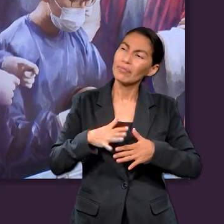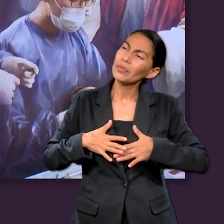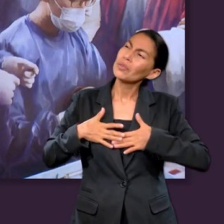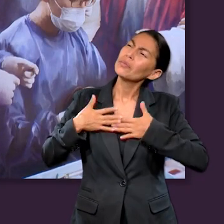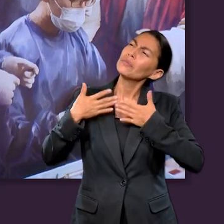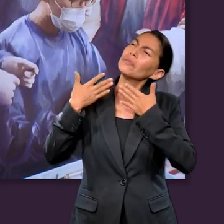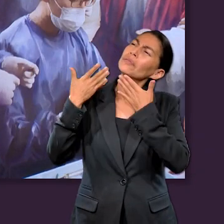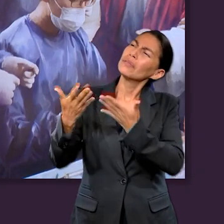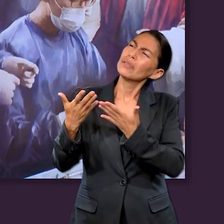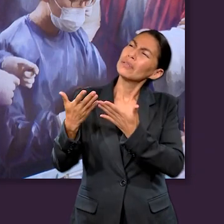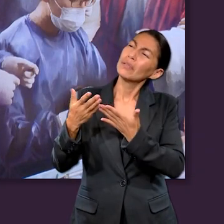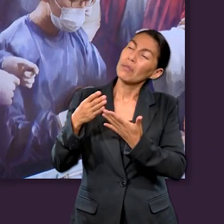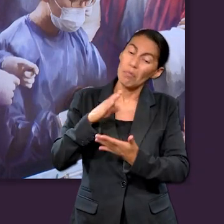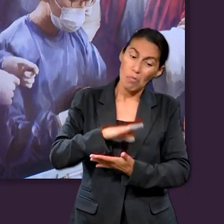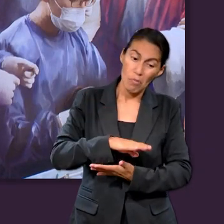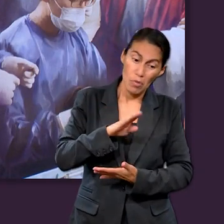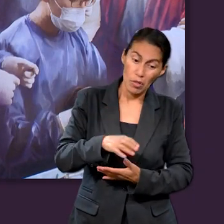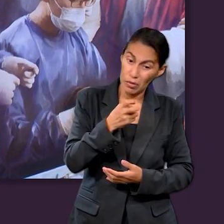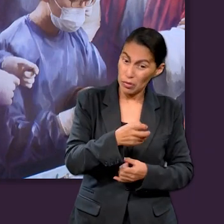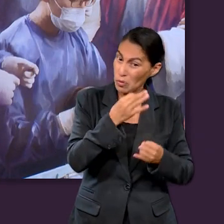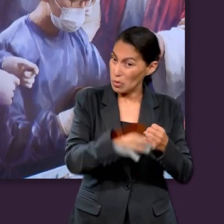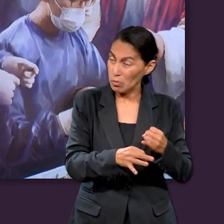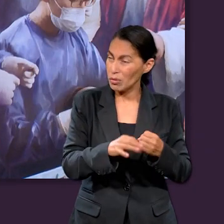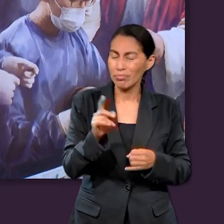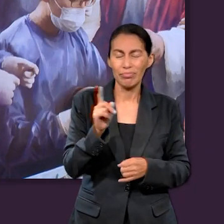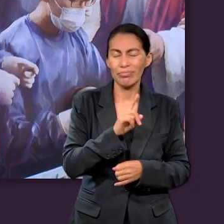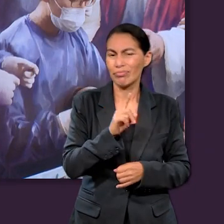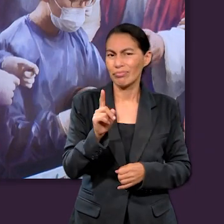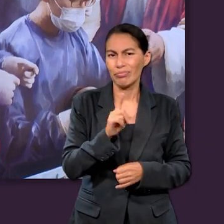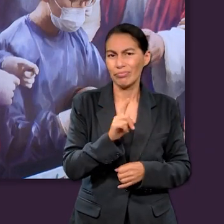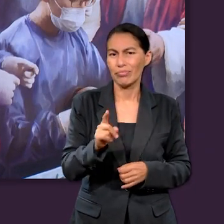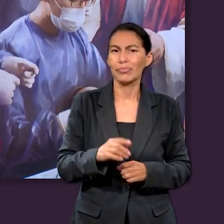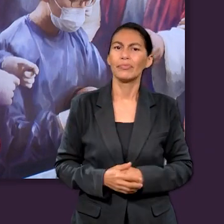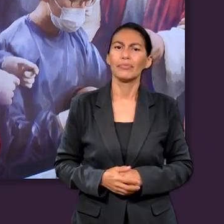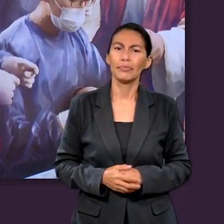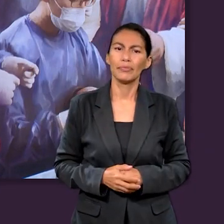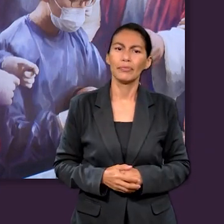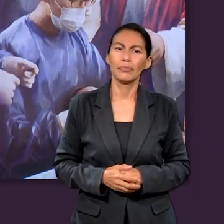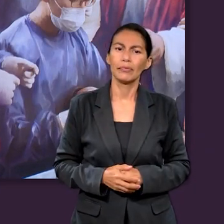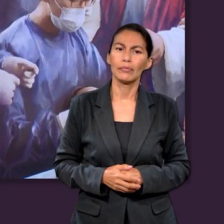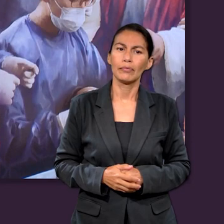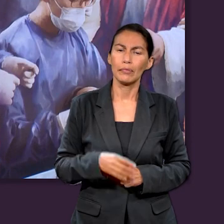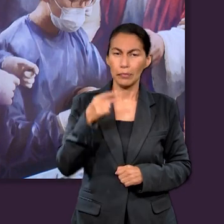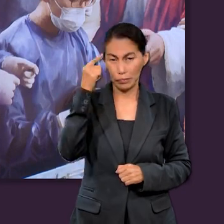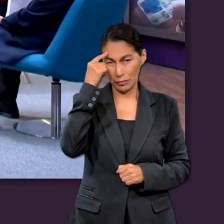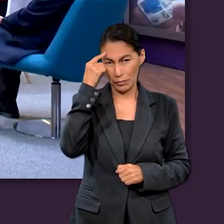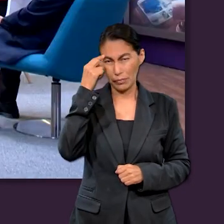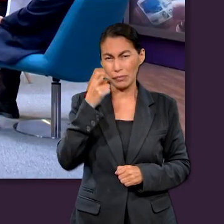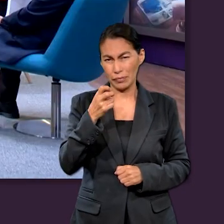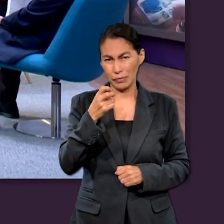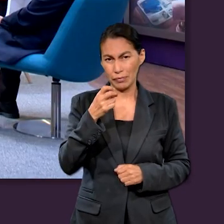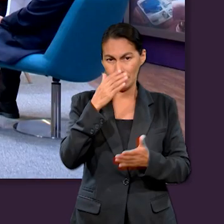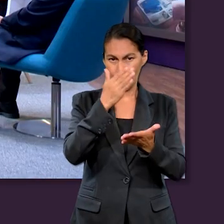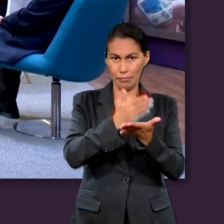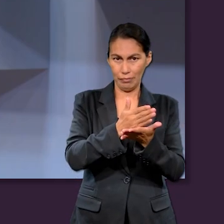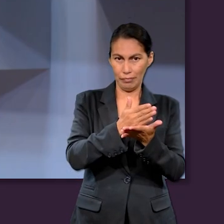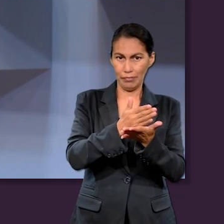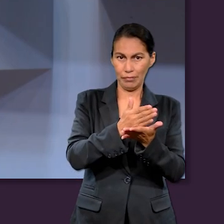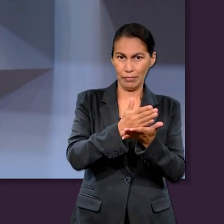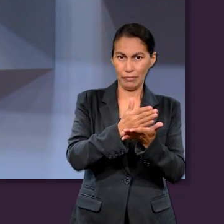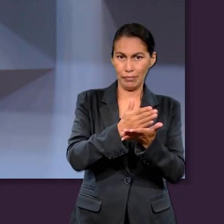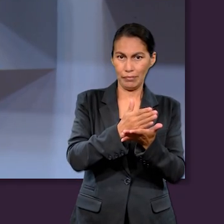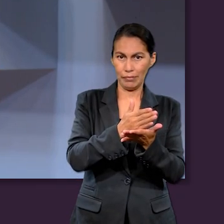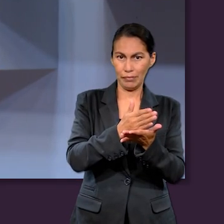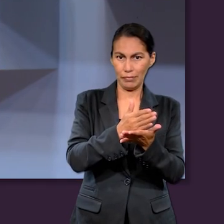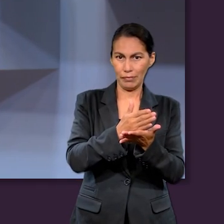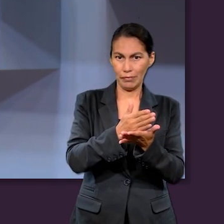conservó la confianza de que la muerte no tendría la última palabra en él. Y con esto en mente, vamos a ir a una